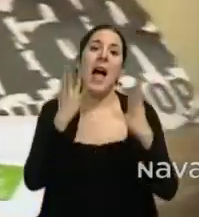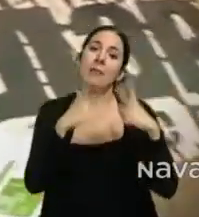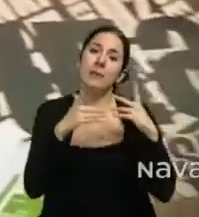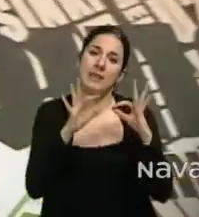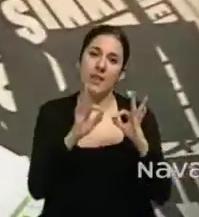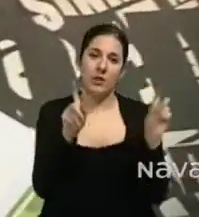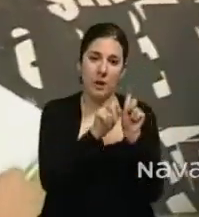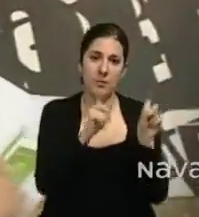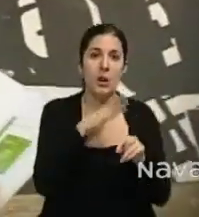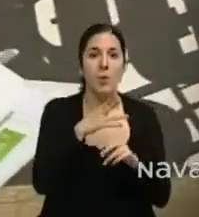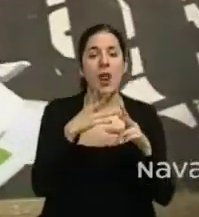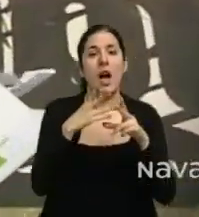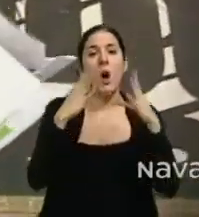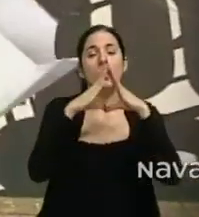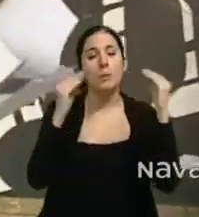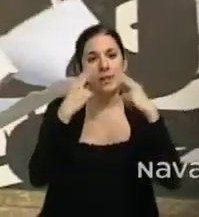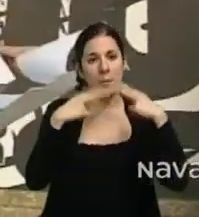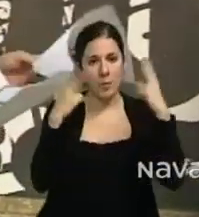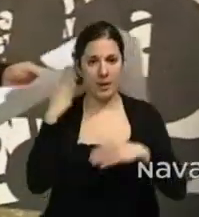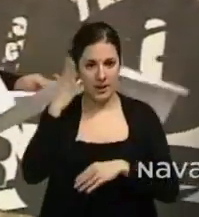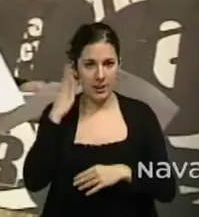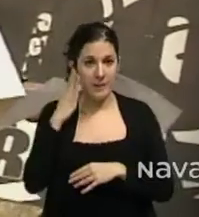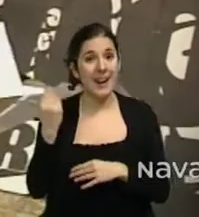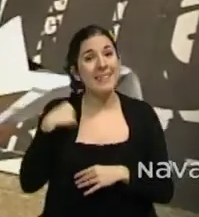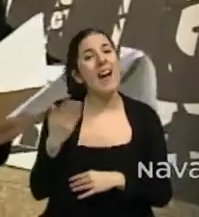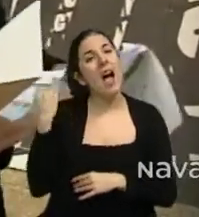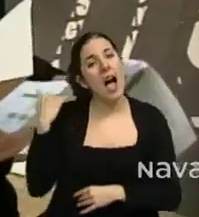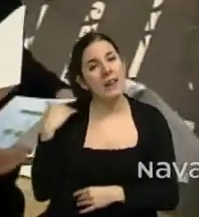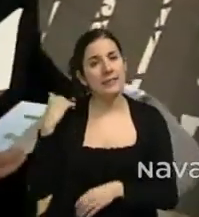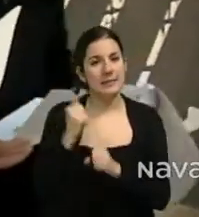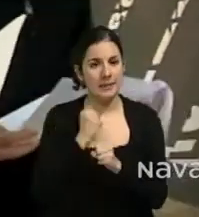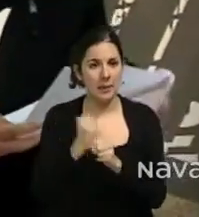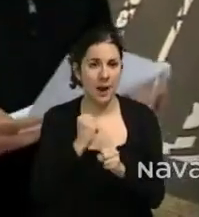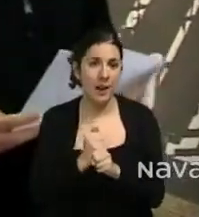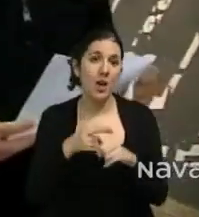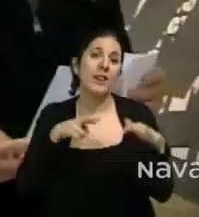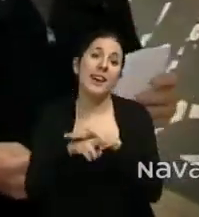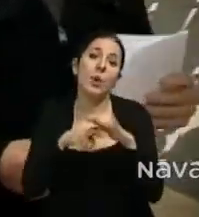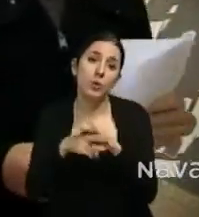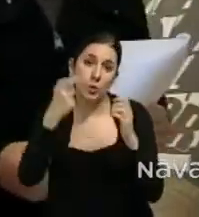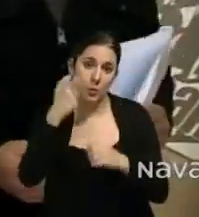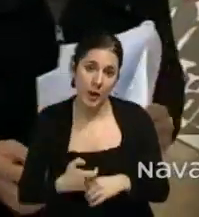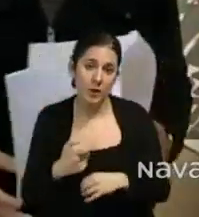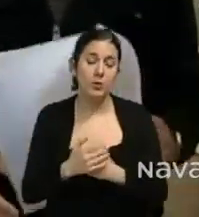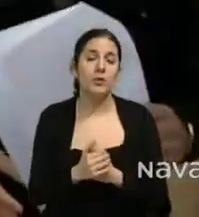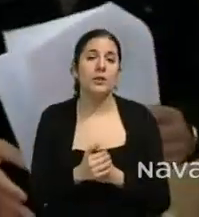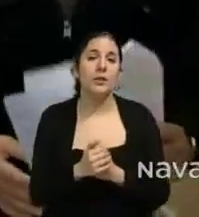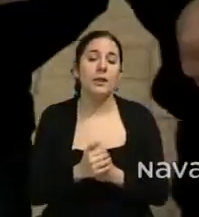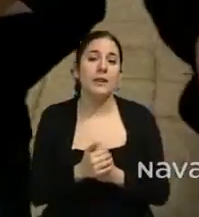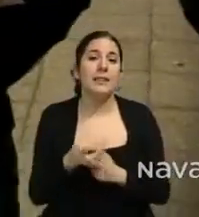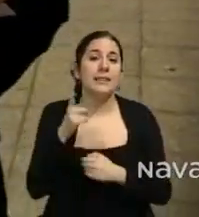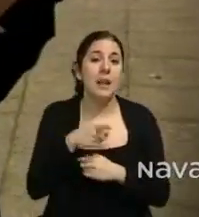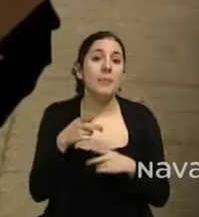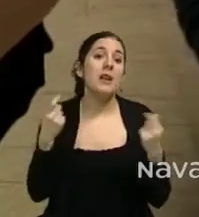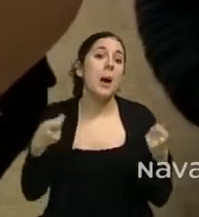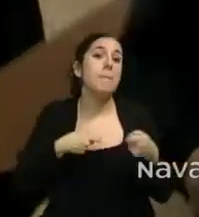Universidad Pública de Navarra, y, bueno, anteriormente había trabajado en el ámbito de los recursos humanos, el marketing en